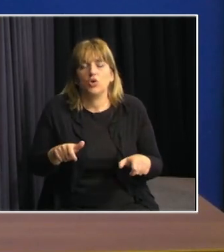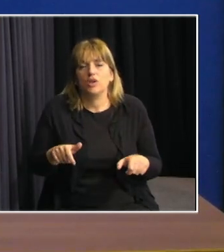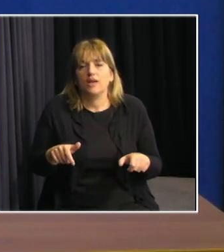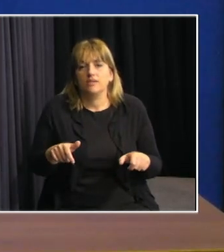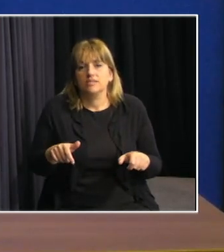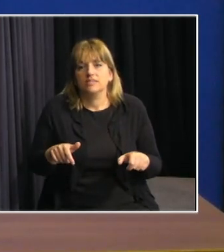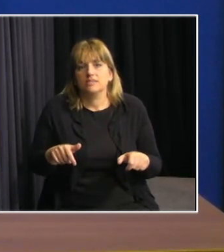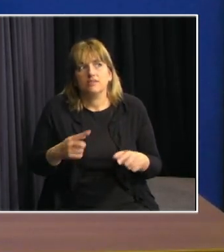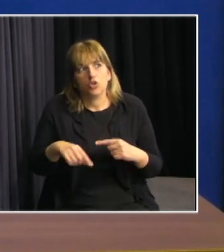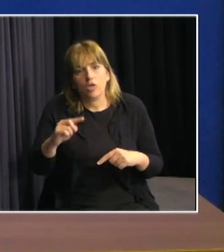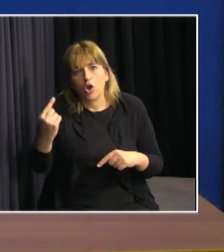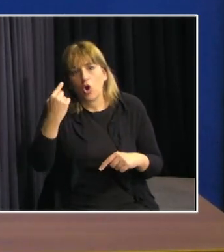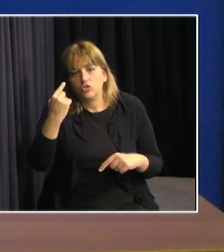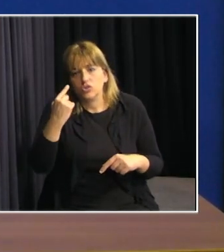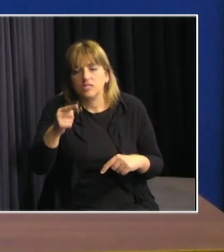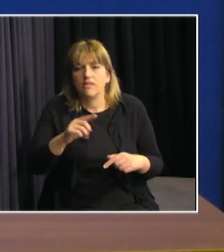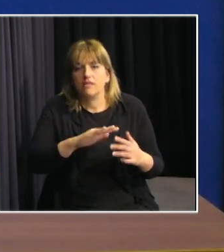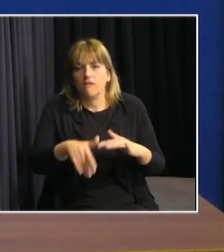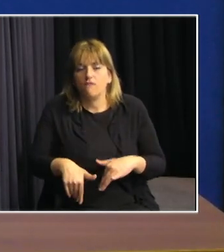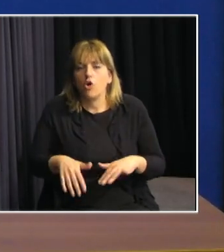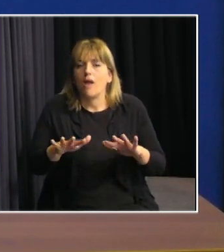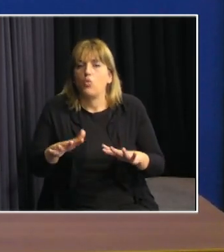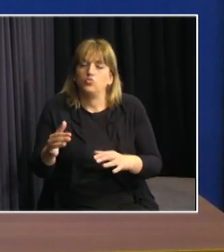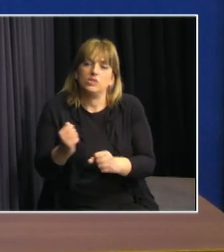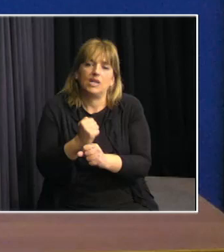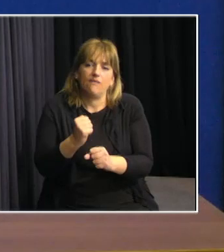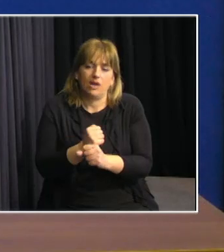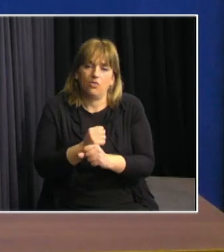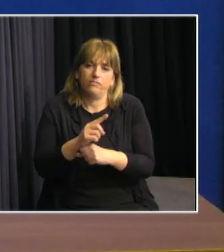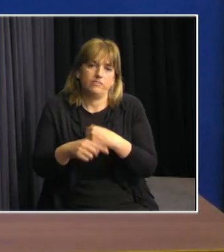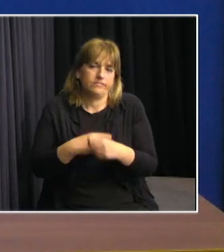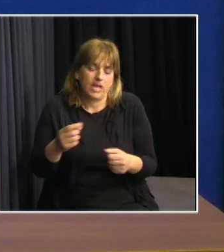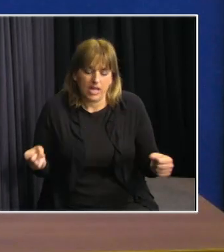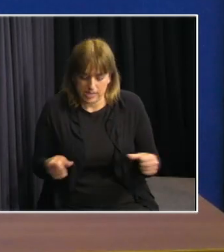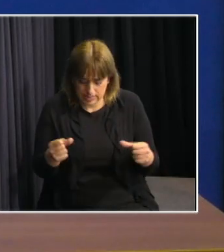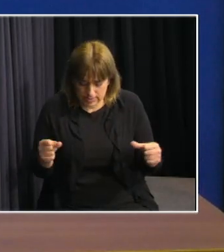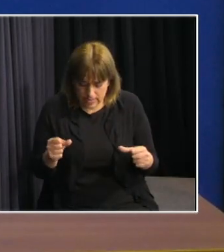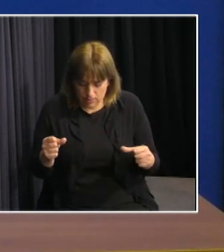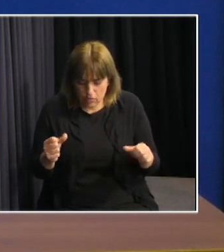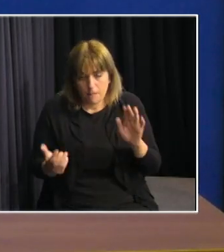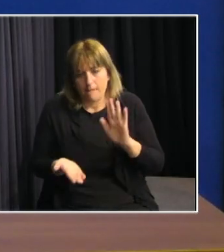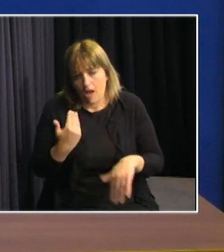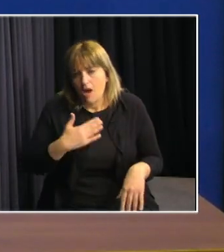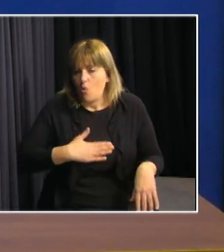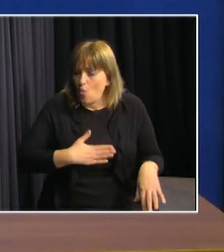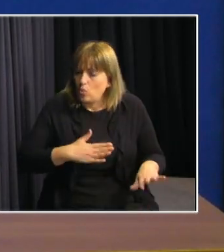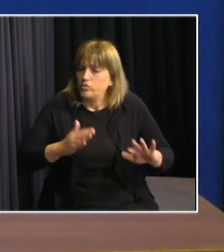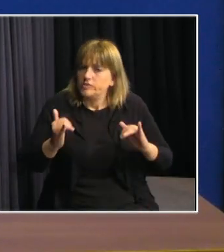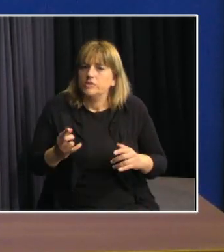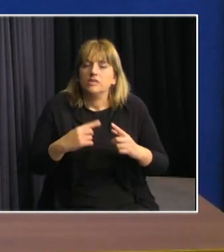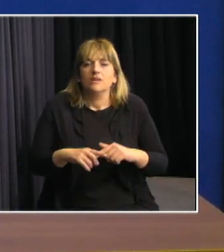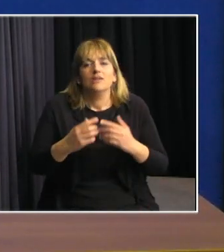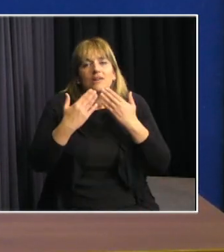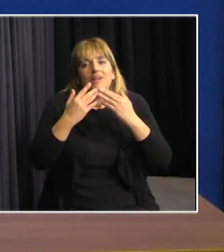sentido es una de las tareas que encaramos con mucho gusto, por cierto. Así que